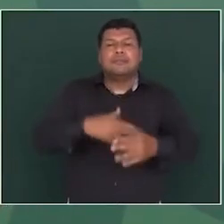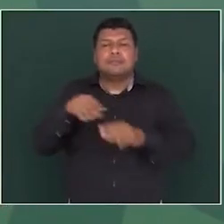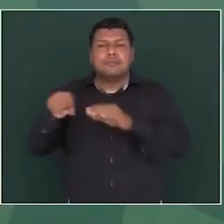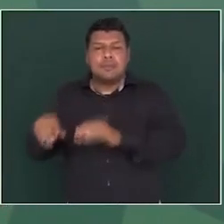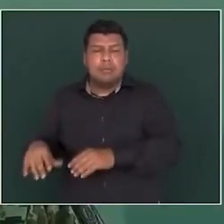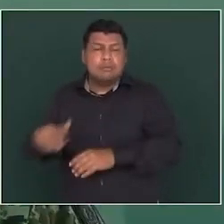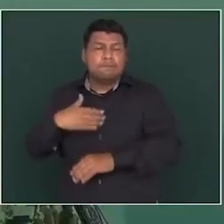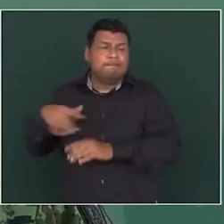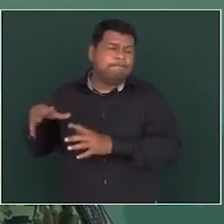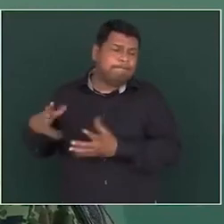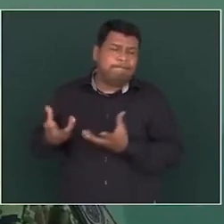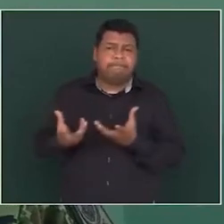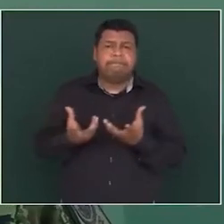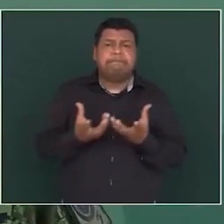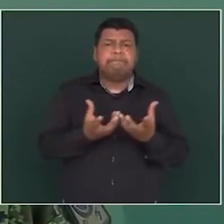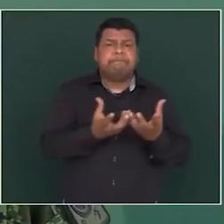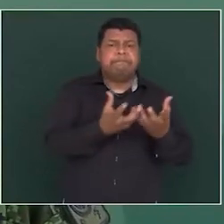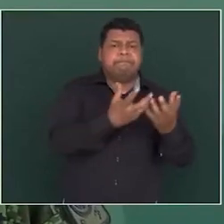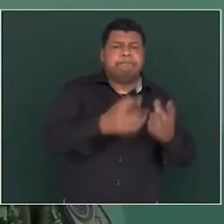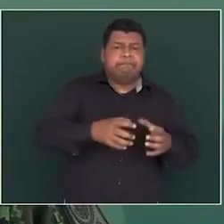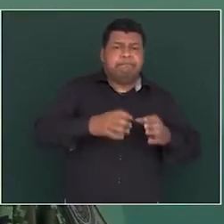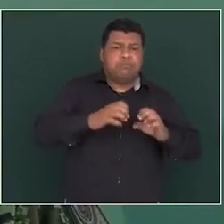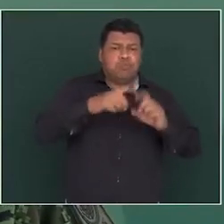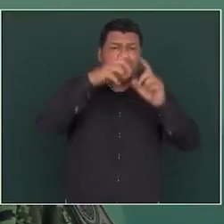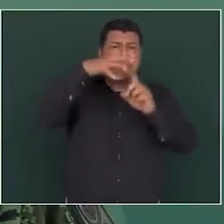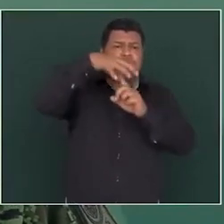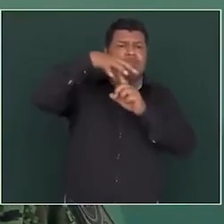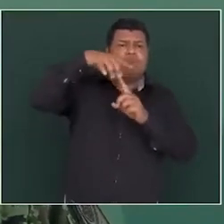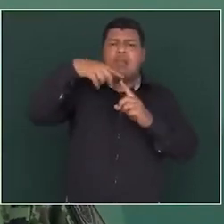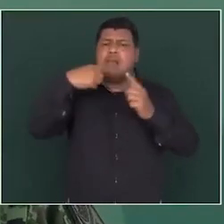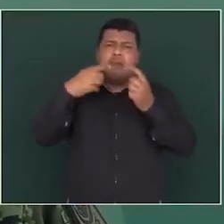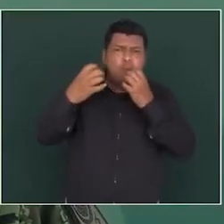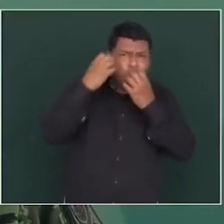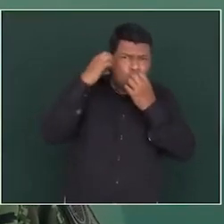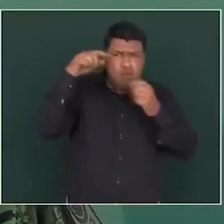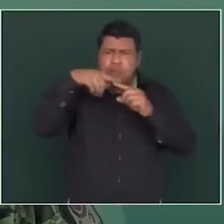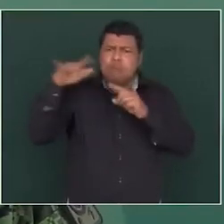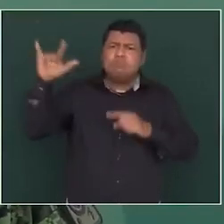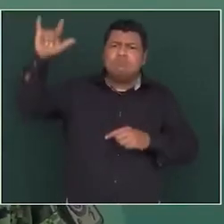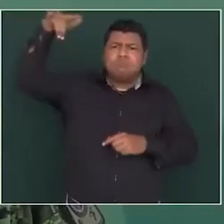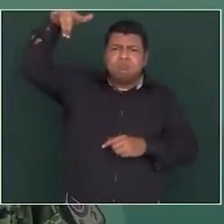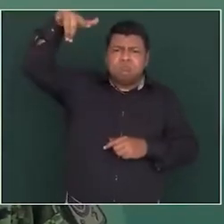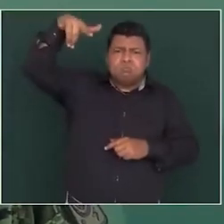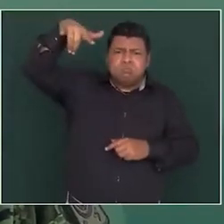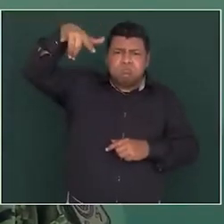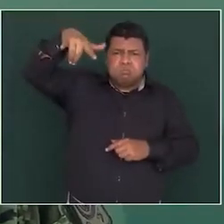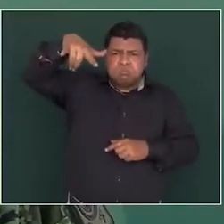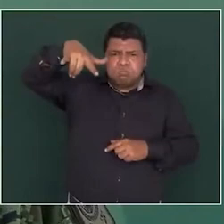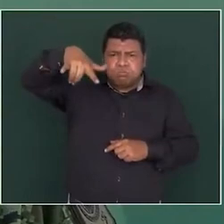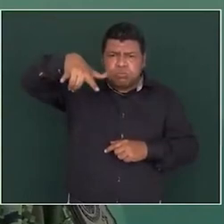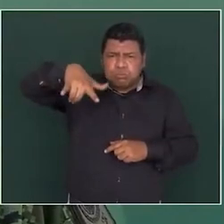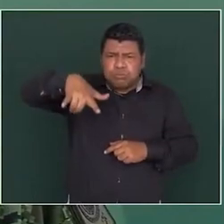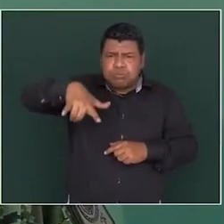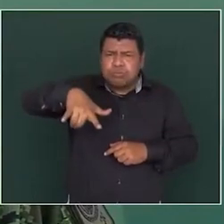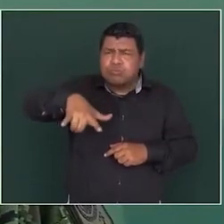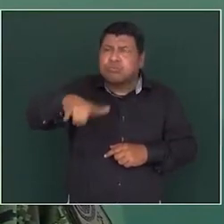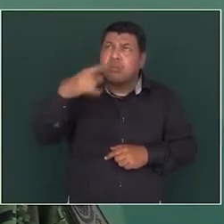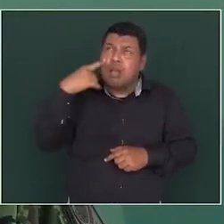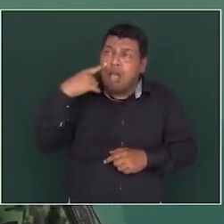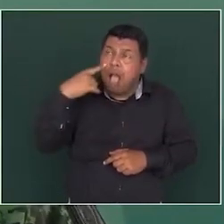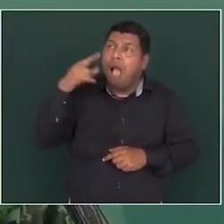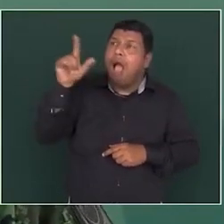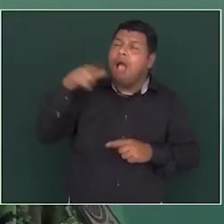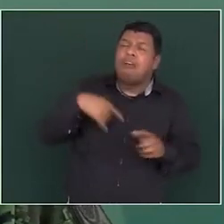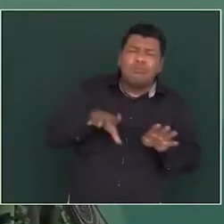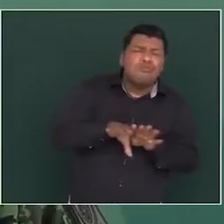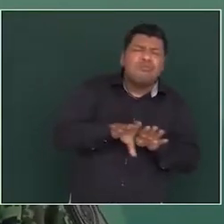con el señor presidente a la torre de control para ver el aterrizaje de aviones de